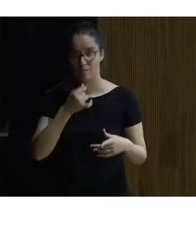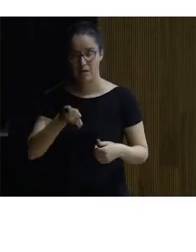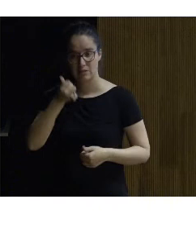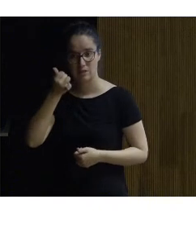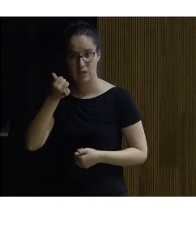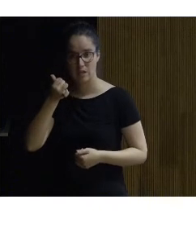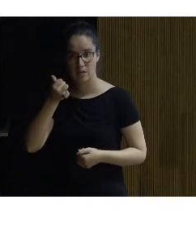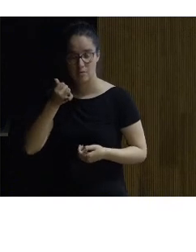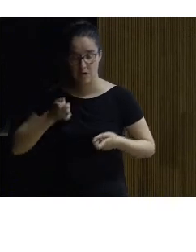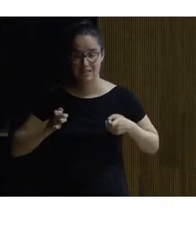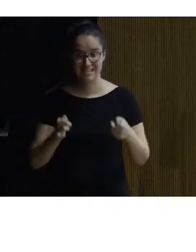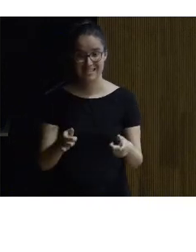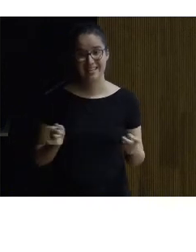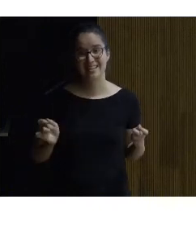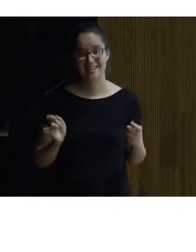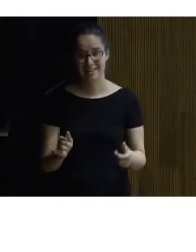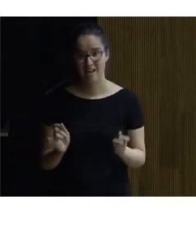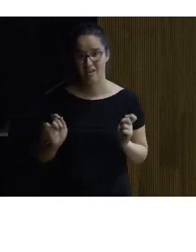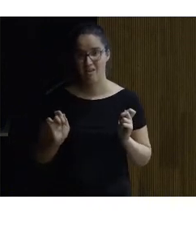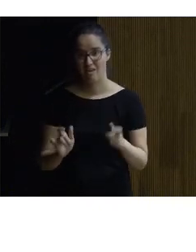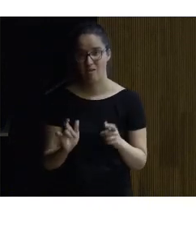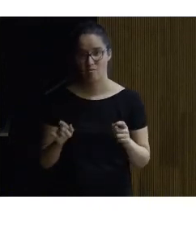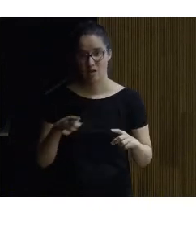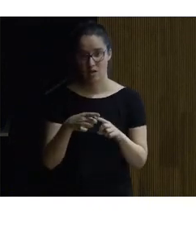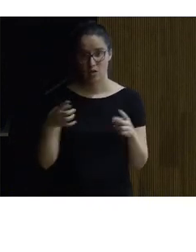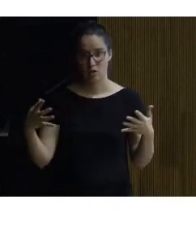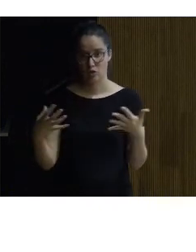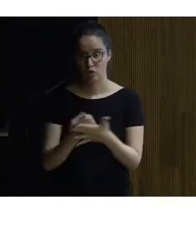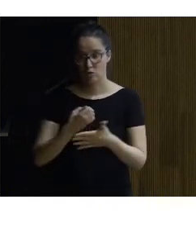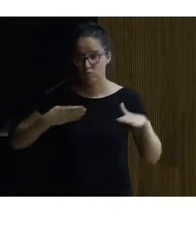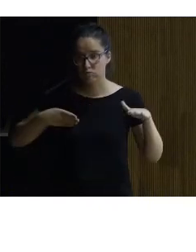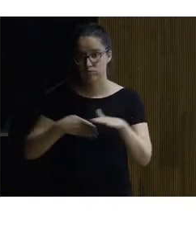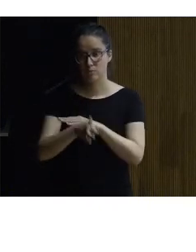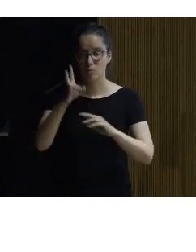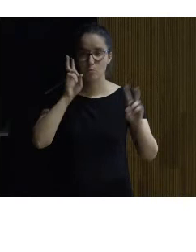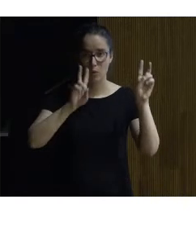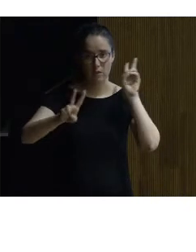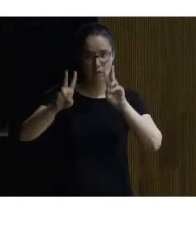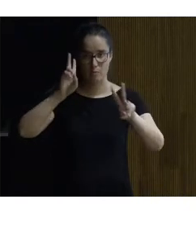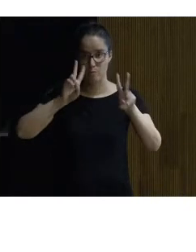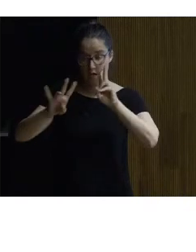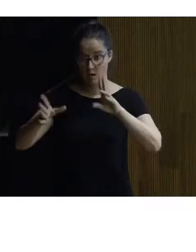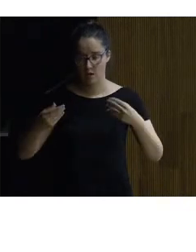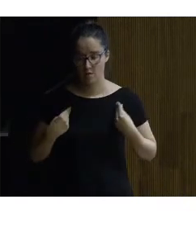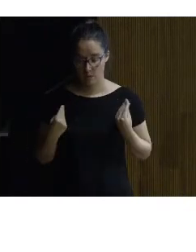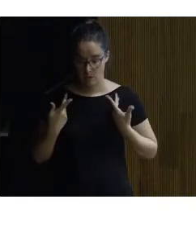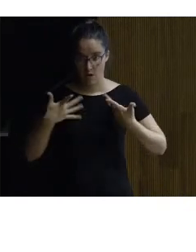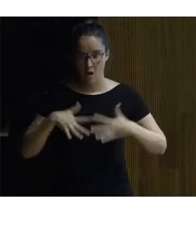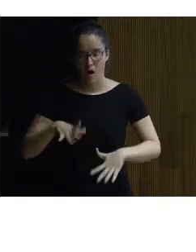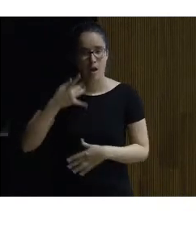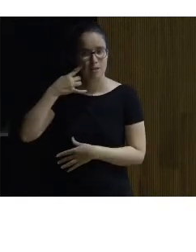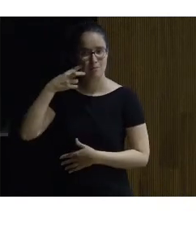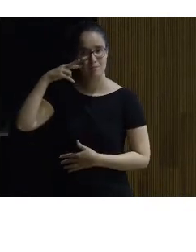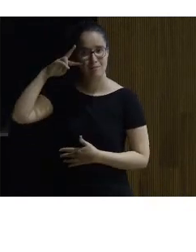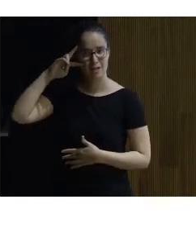con silla de ruedas para que todo el mundo pueda ver y vivir la